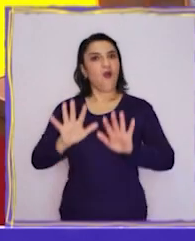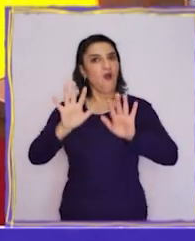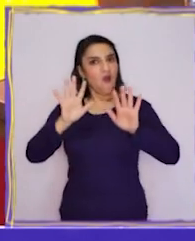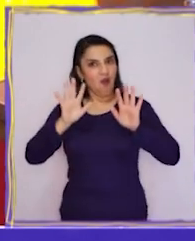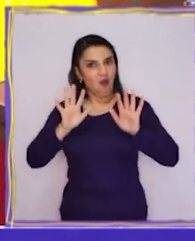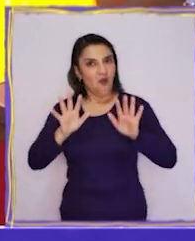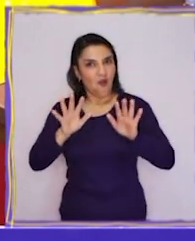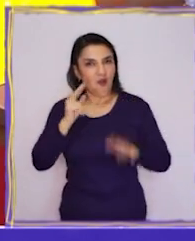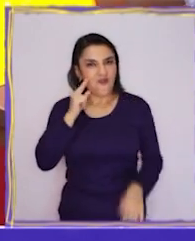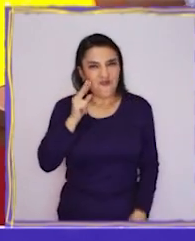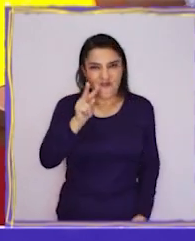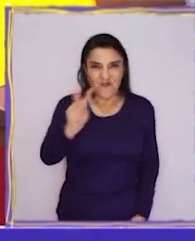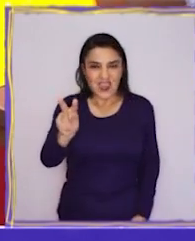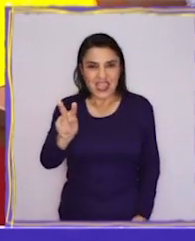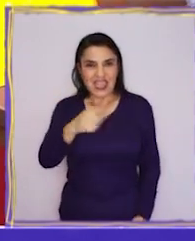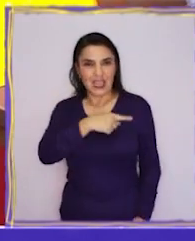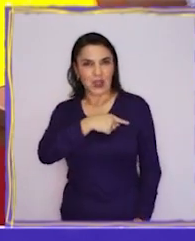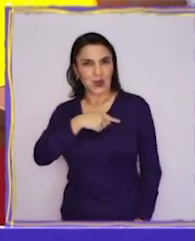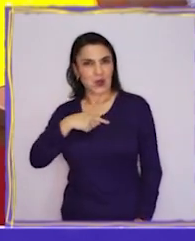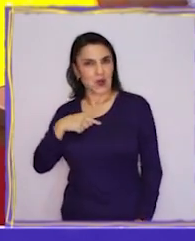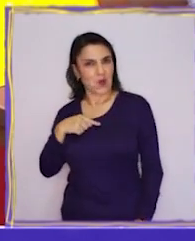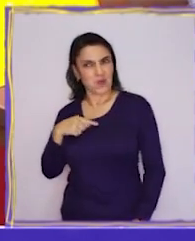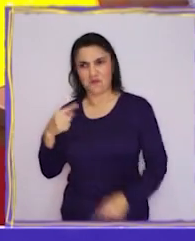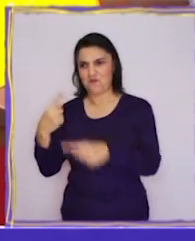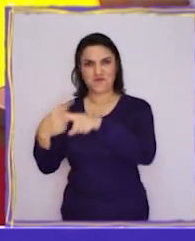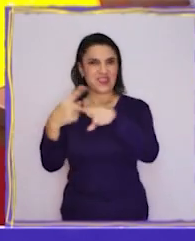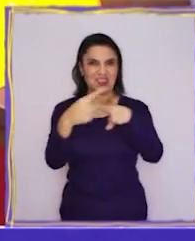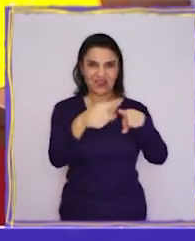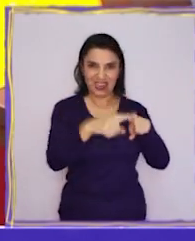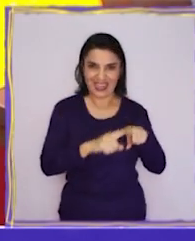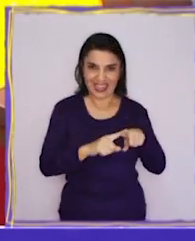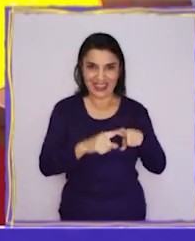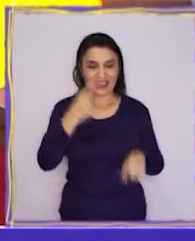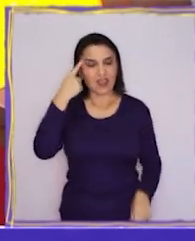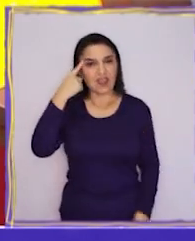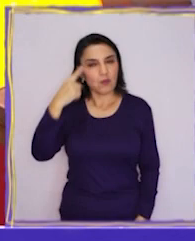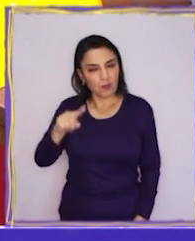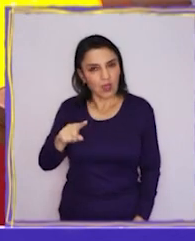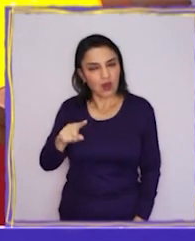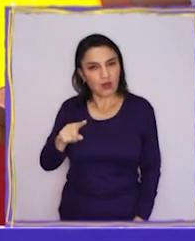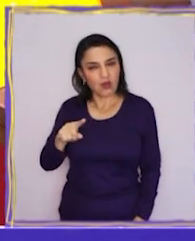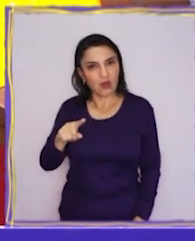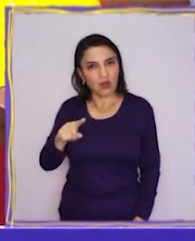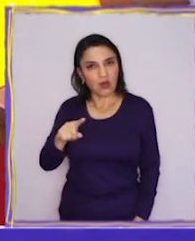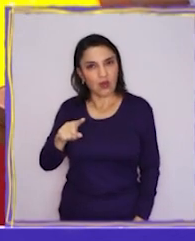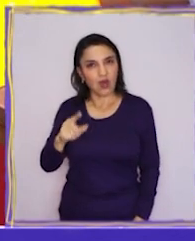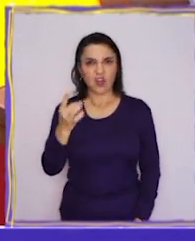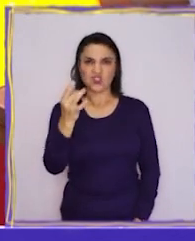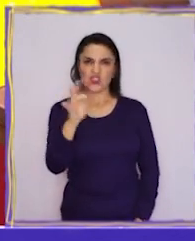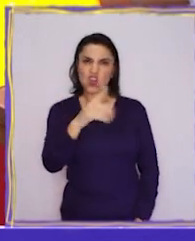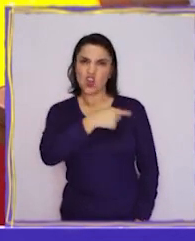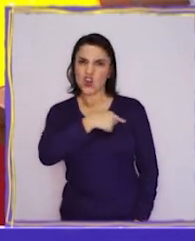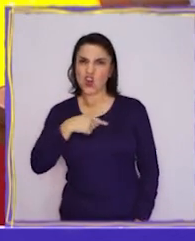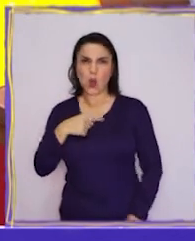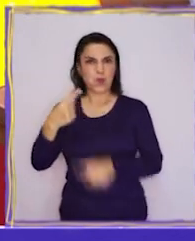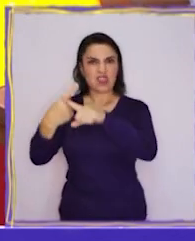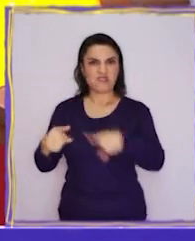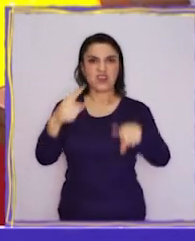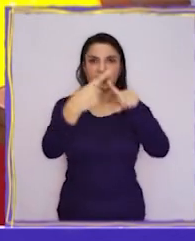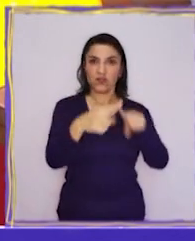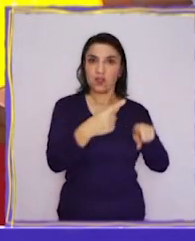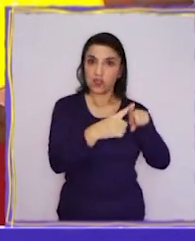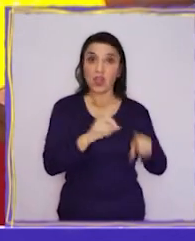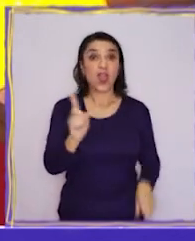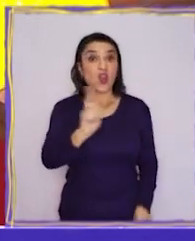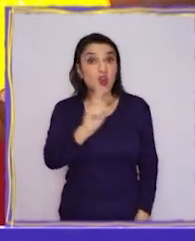¡Guau! Escuché nombres muy variados. Pero adivinen qué. No solo sus nombres son